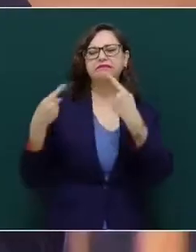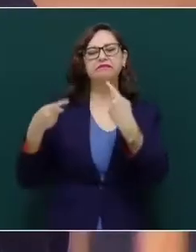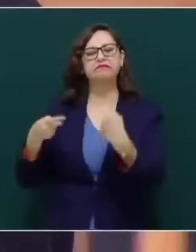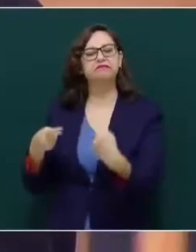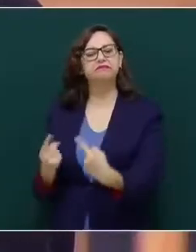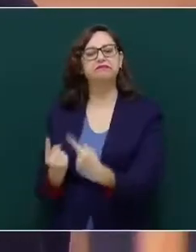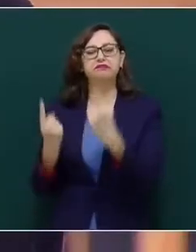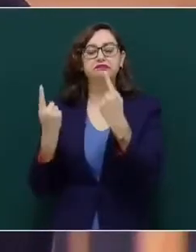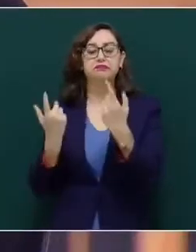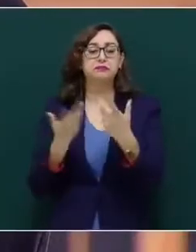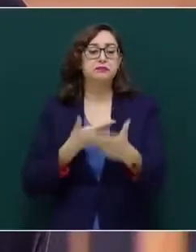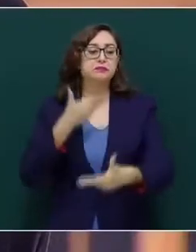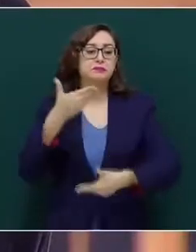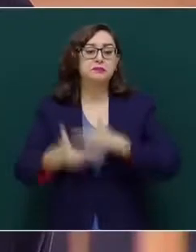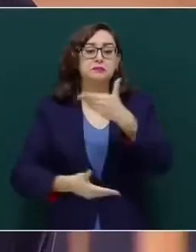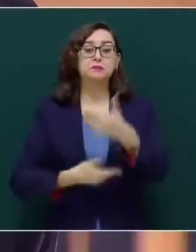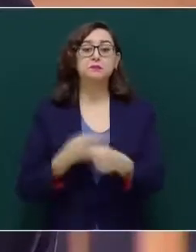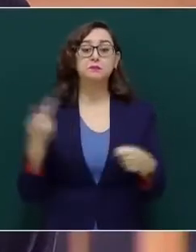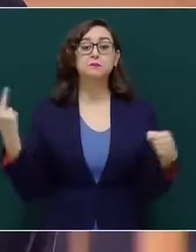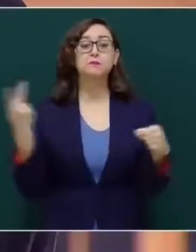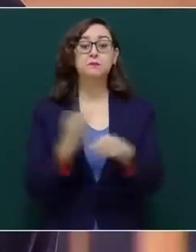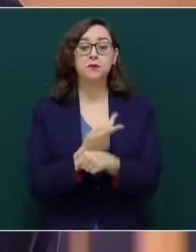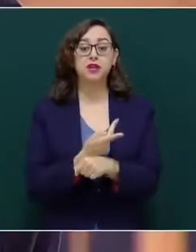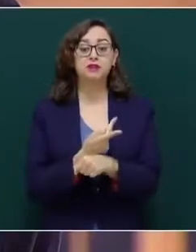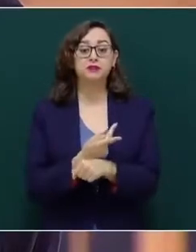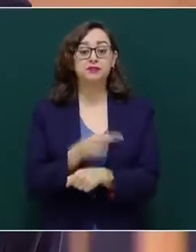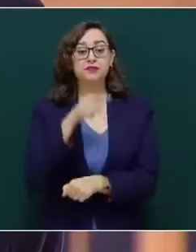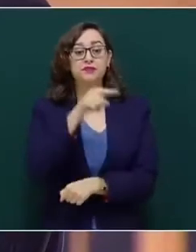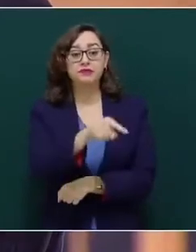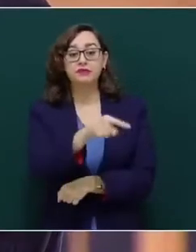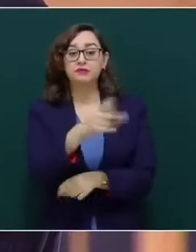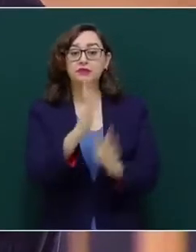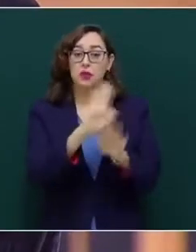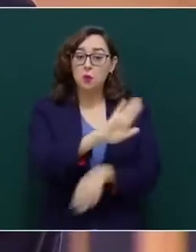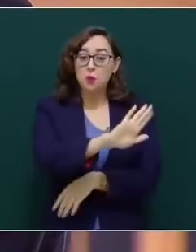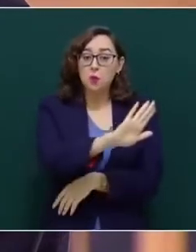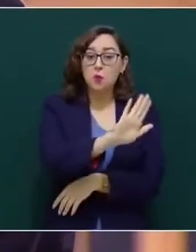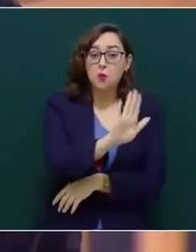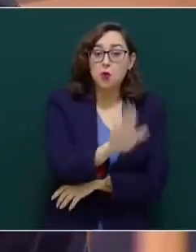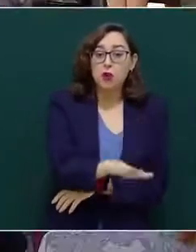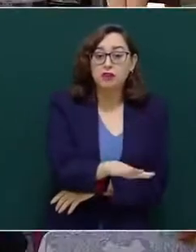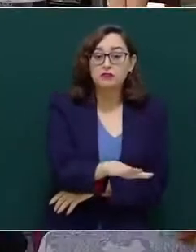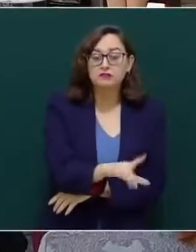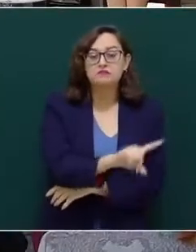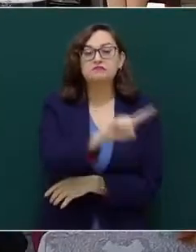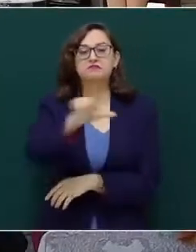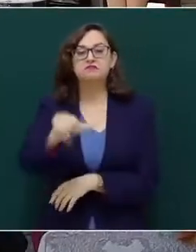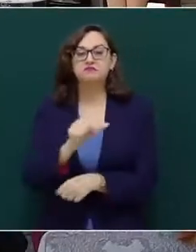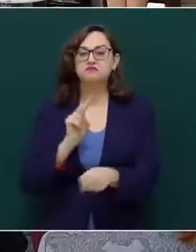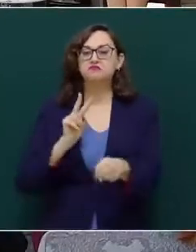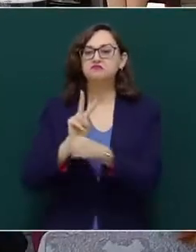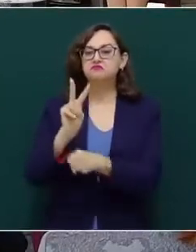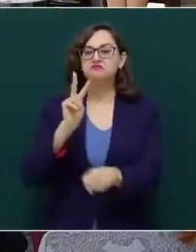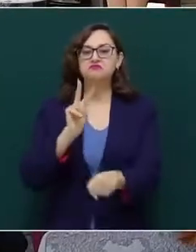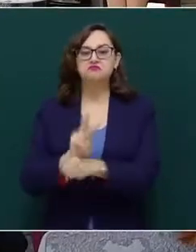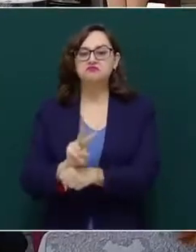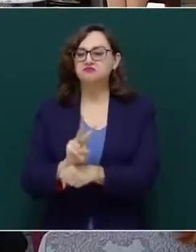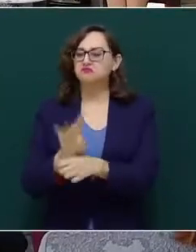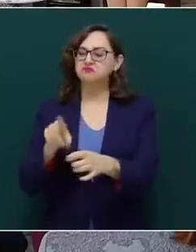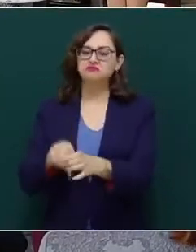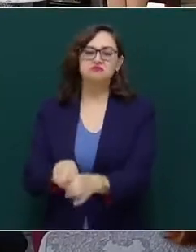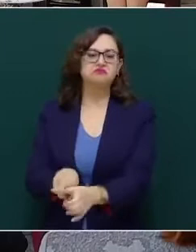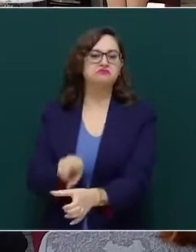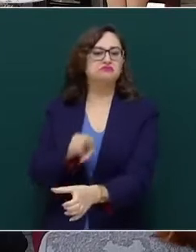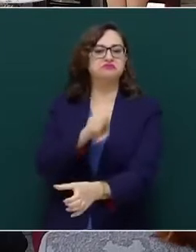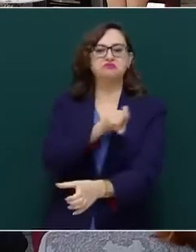llevaran incluso a que en vísperas de su muerte Venezuela se proclamara Estado independiente